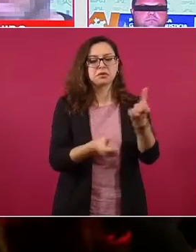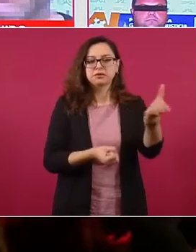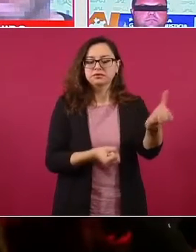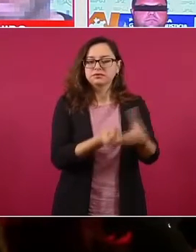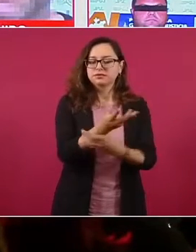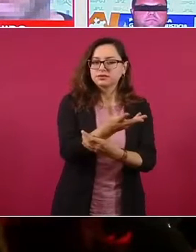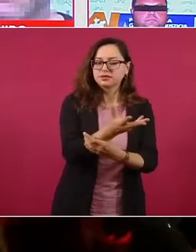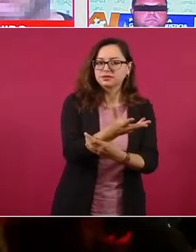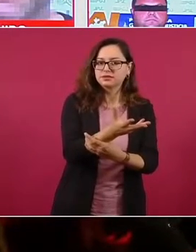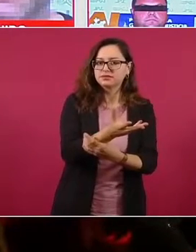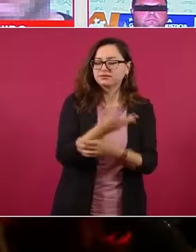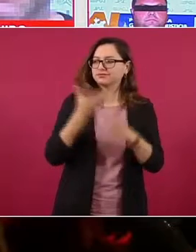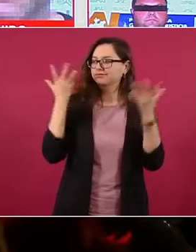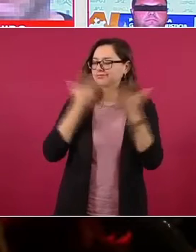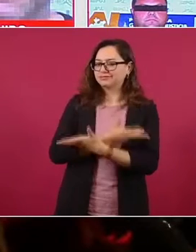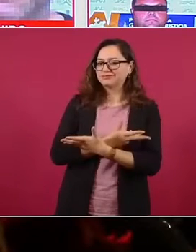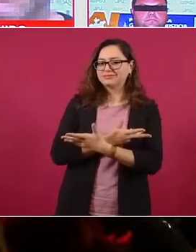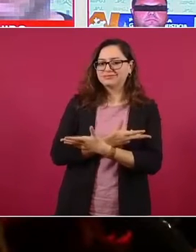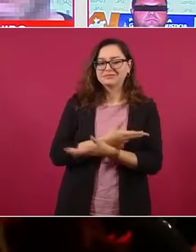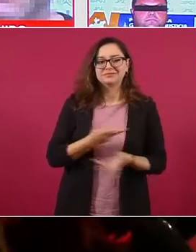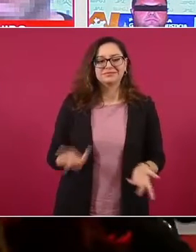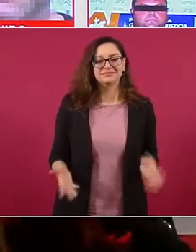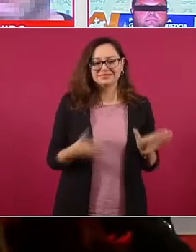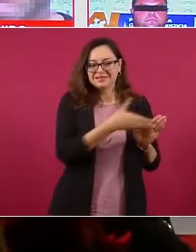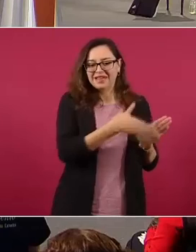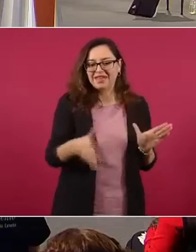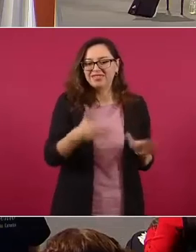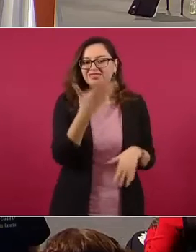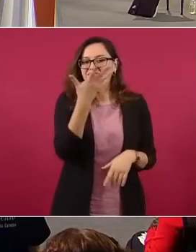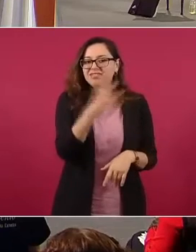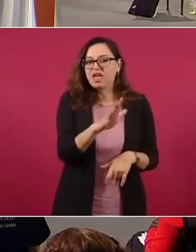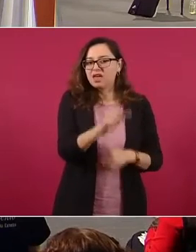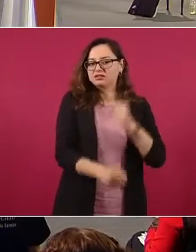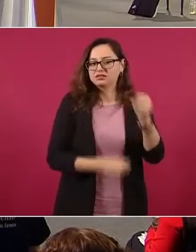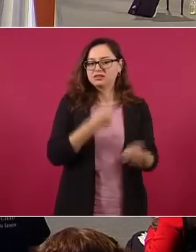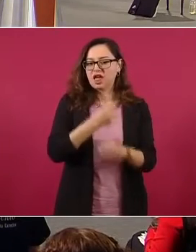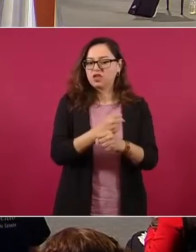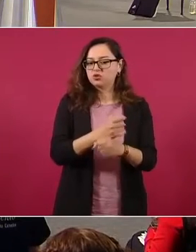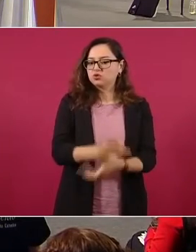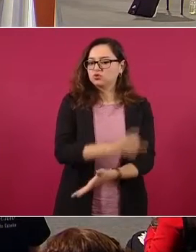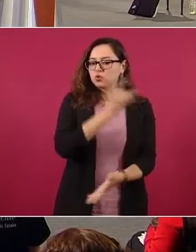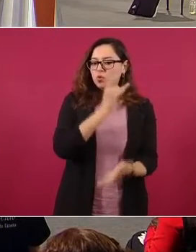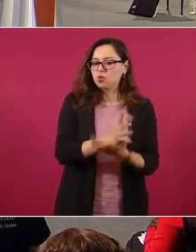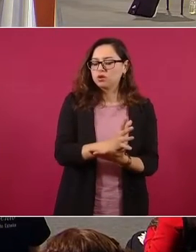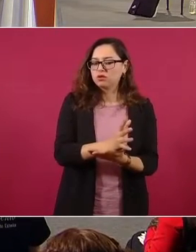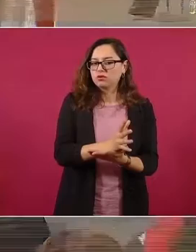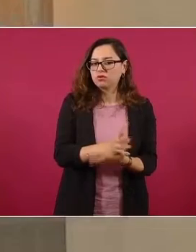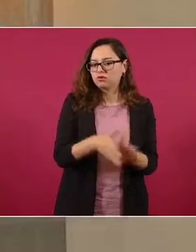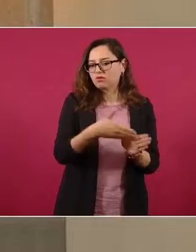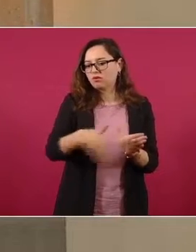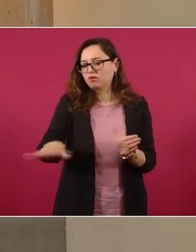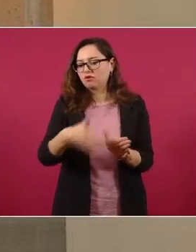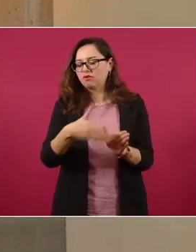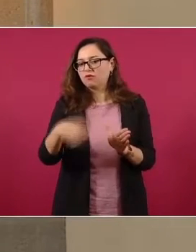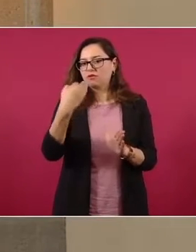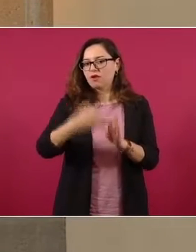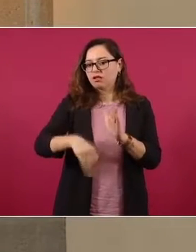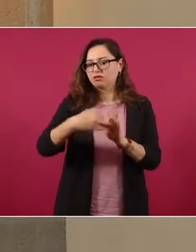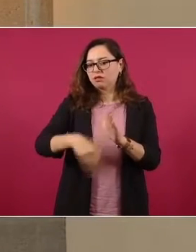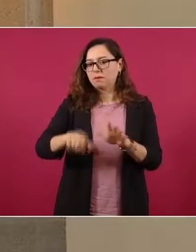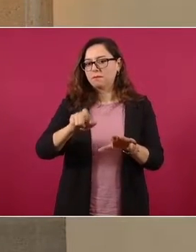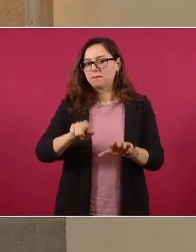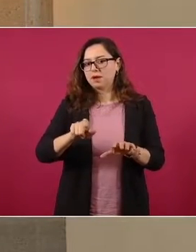señalando que ya había cumplido con su calidad penitenciaria y en